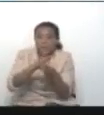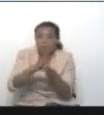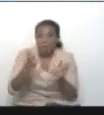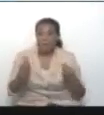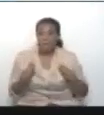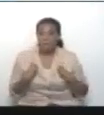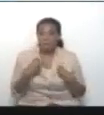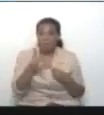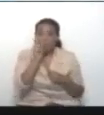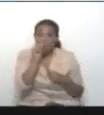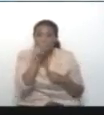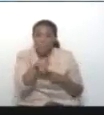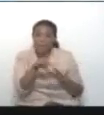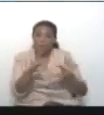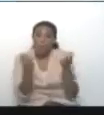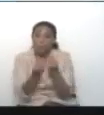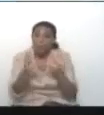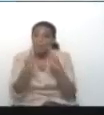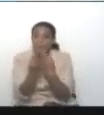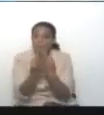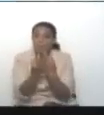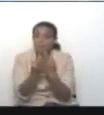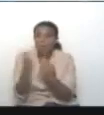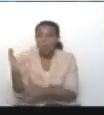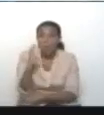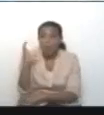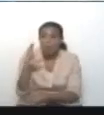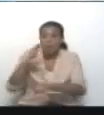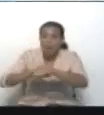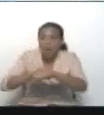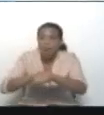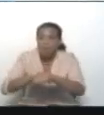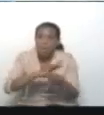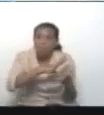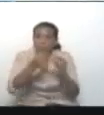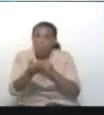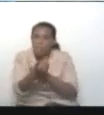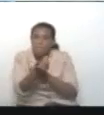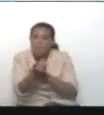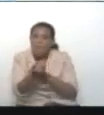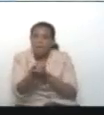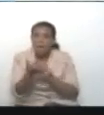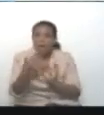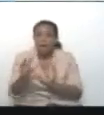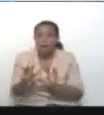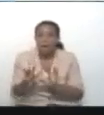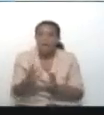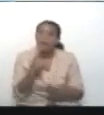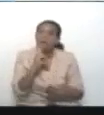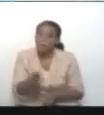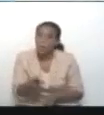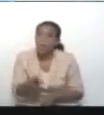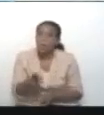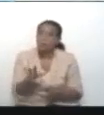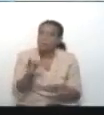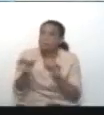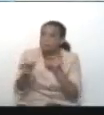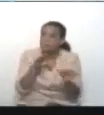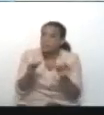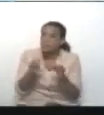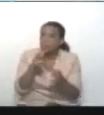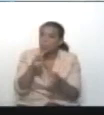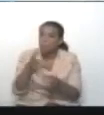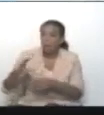Y los colombianos que lo captan, bueno, lo articulan y dicen que están respondiendo a inteligencia del